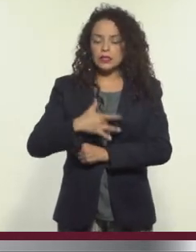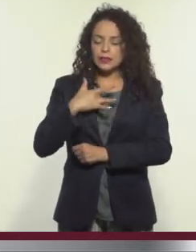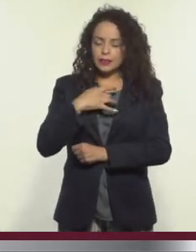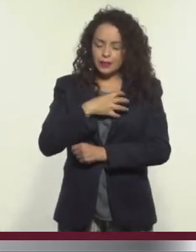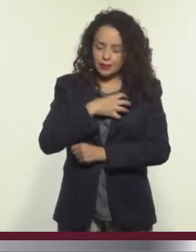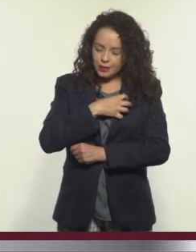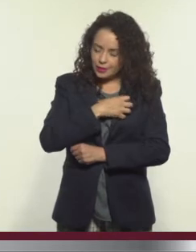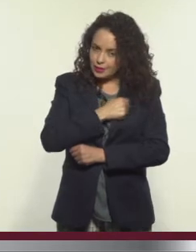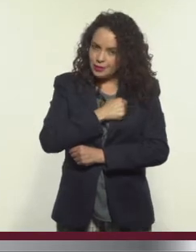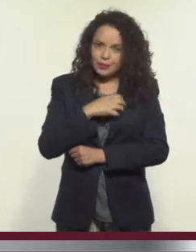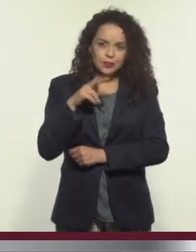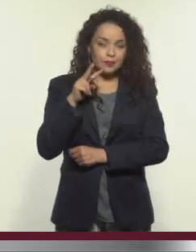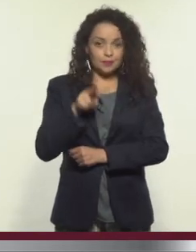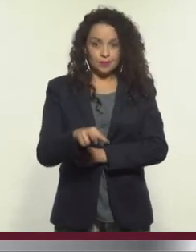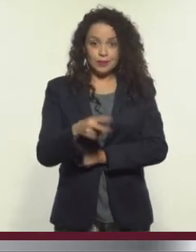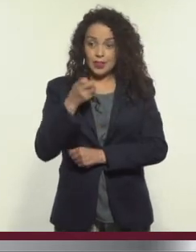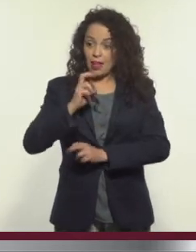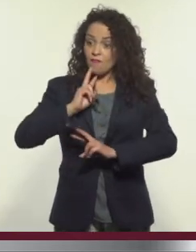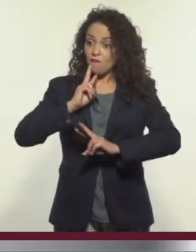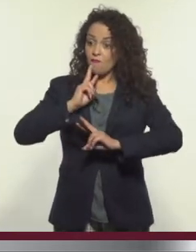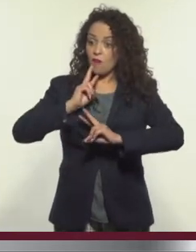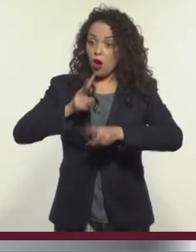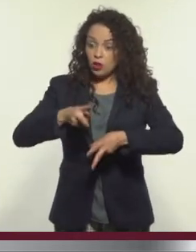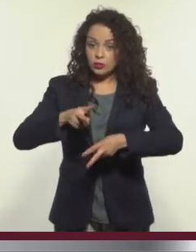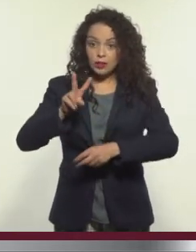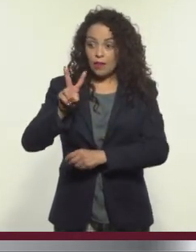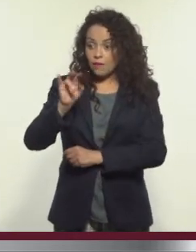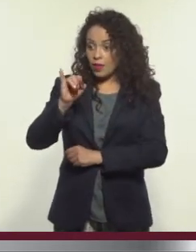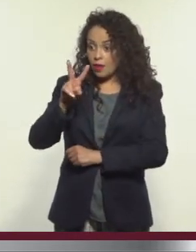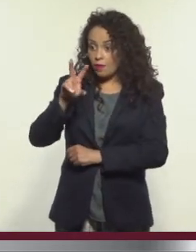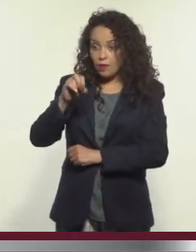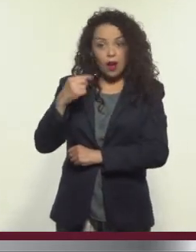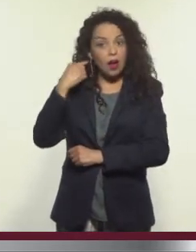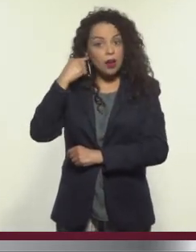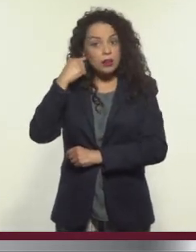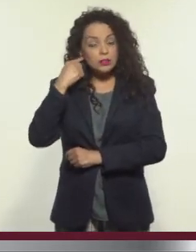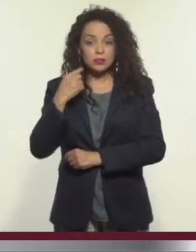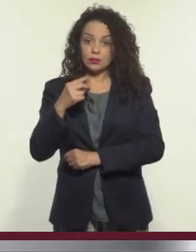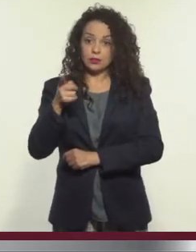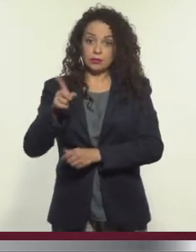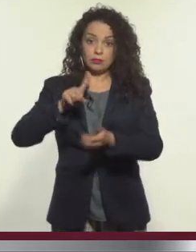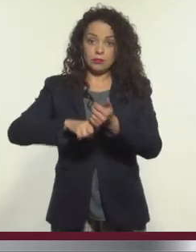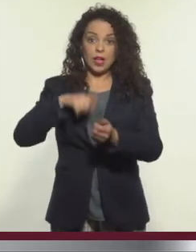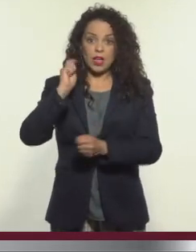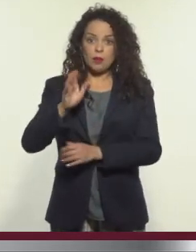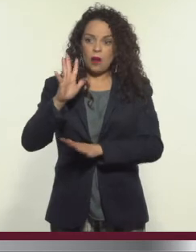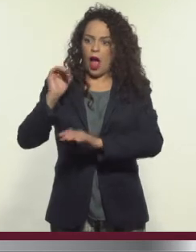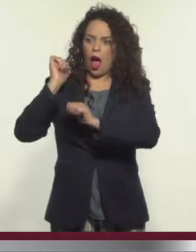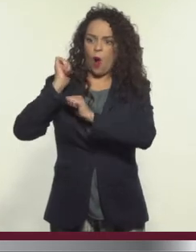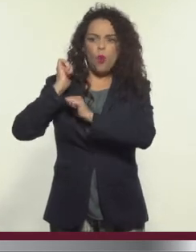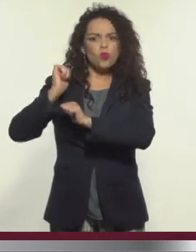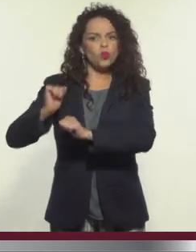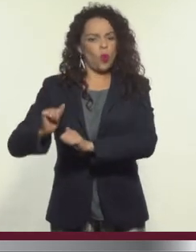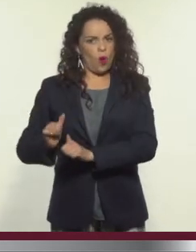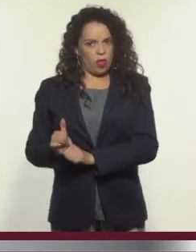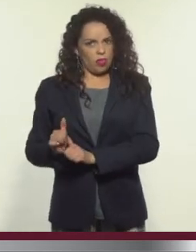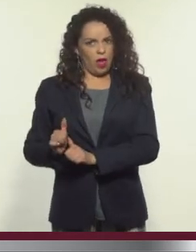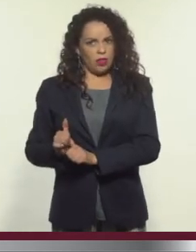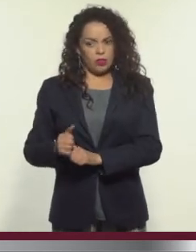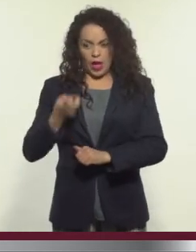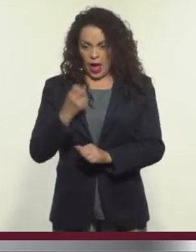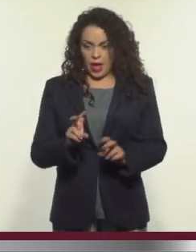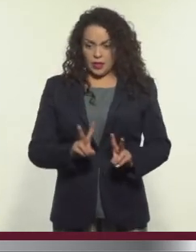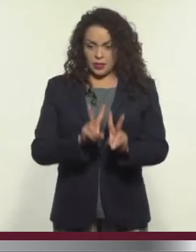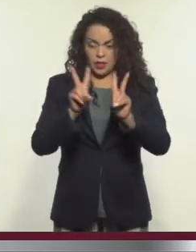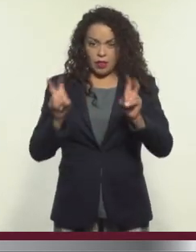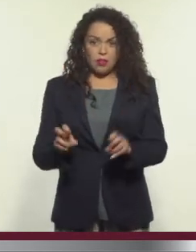enormemente, ¿no? La Voz Viva tiene hoy en día una autoridad que quizá